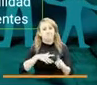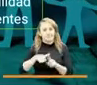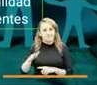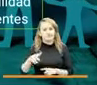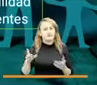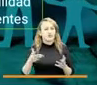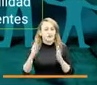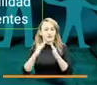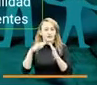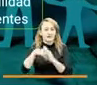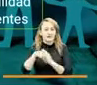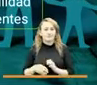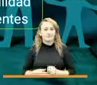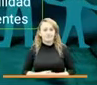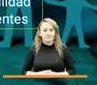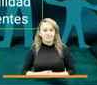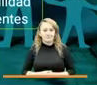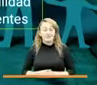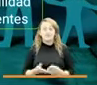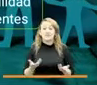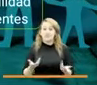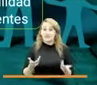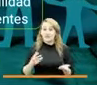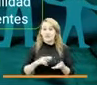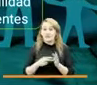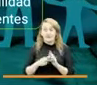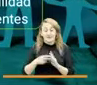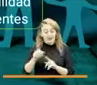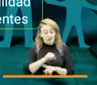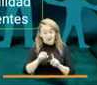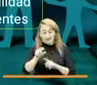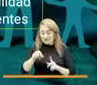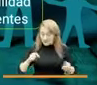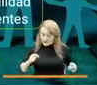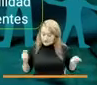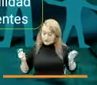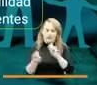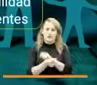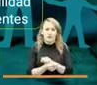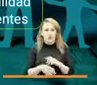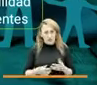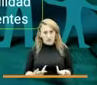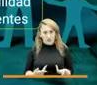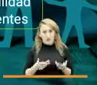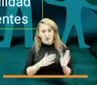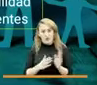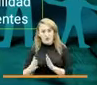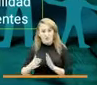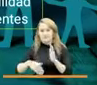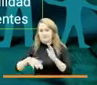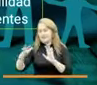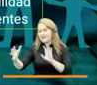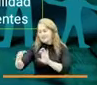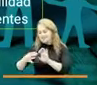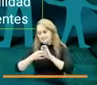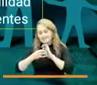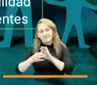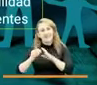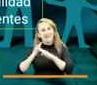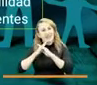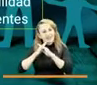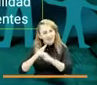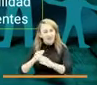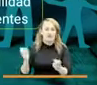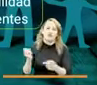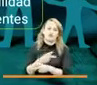en la casa. Esto implica que tenemos que transformarnos como sociedad. Y en este orden de ideas nace esa gran alianza contra la violencia hacia niños,